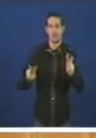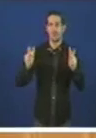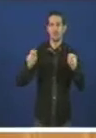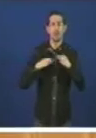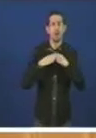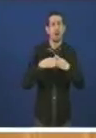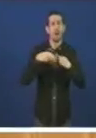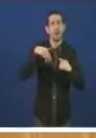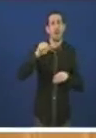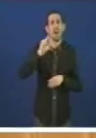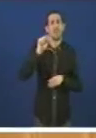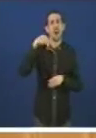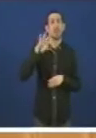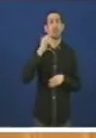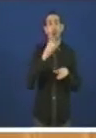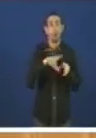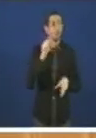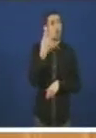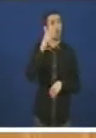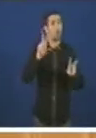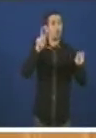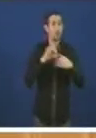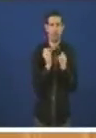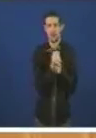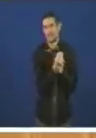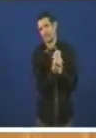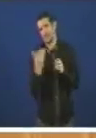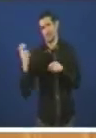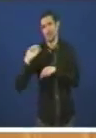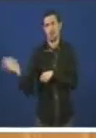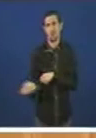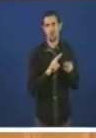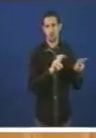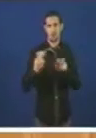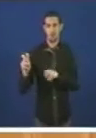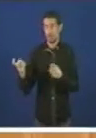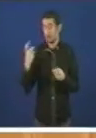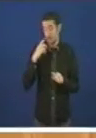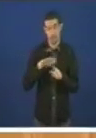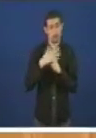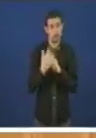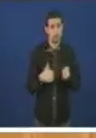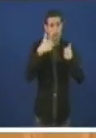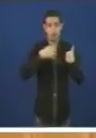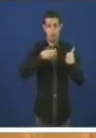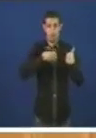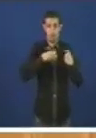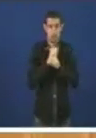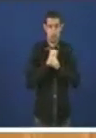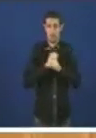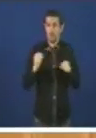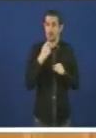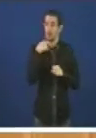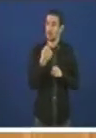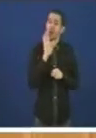coñen un tema habría moitísimos e que a conselle de economía xa non se mantén non se mantén. Decía unha lección